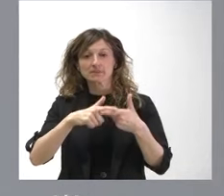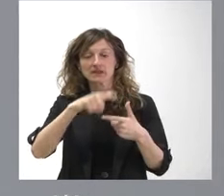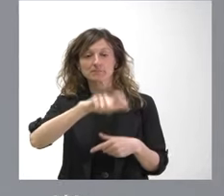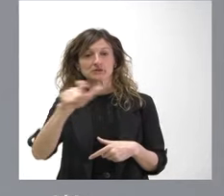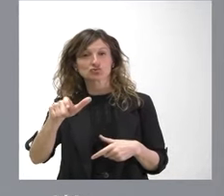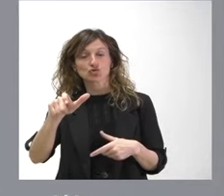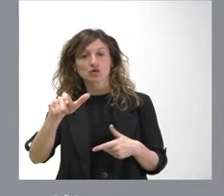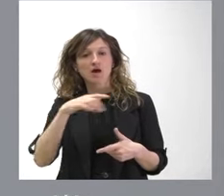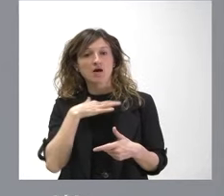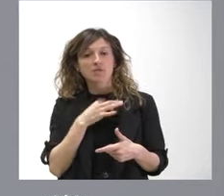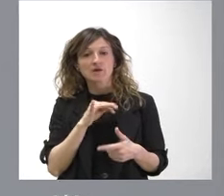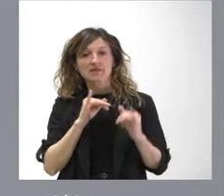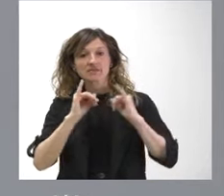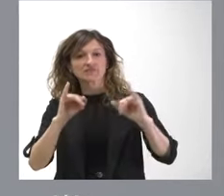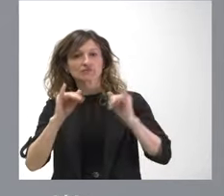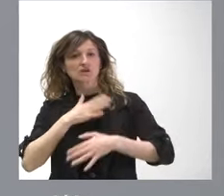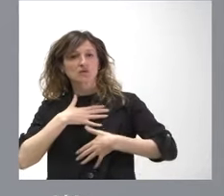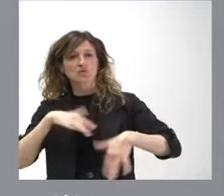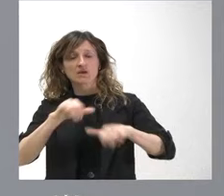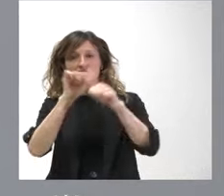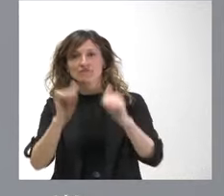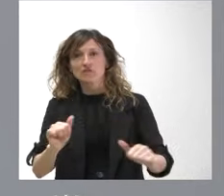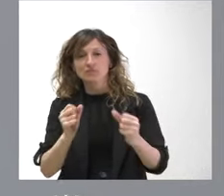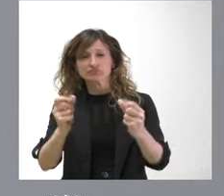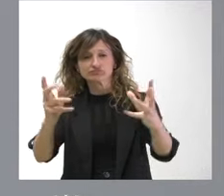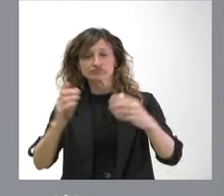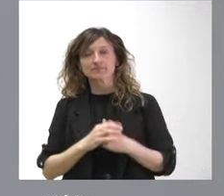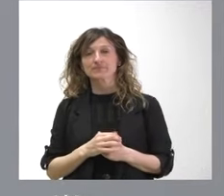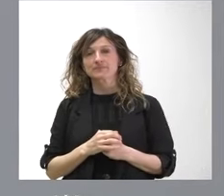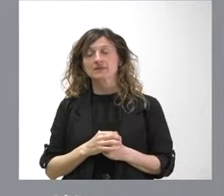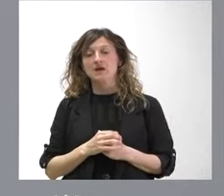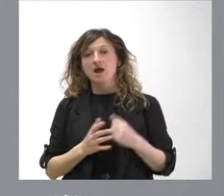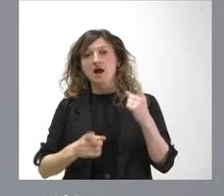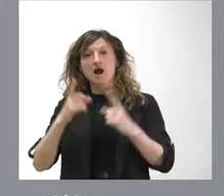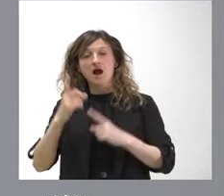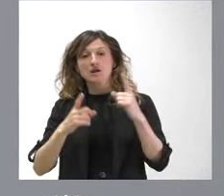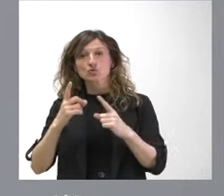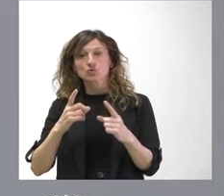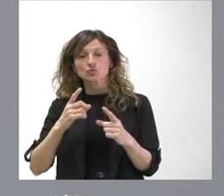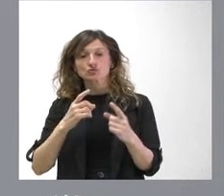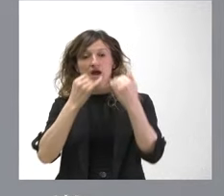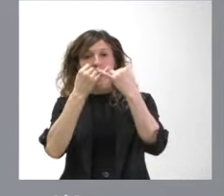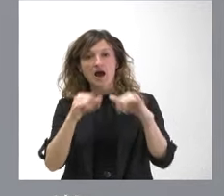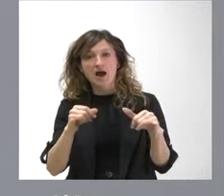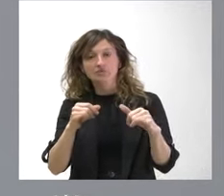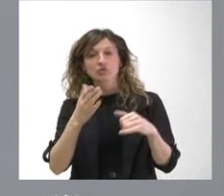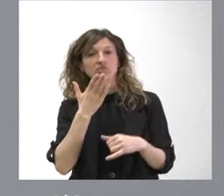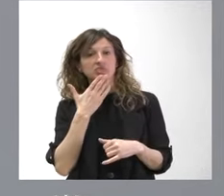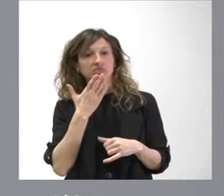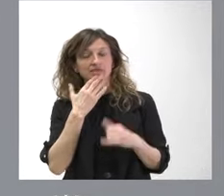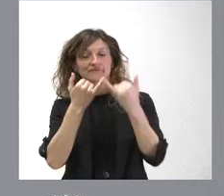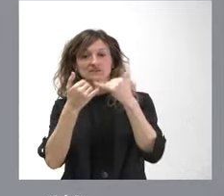la puede disfrutar como quiera unos lo disfrutarán asistiendo a alguno de esos actos lúdicos